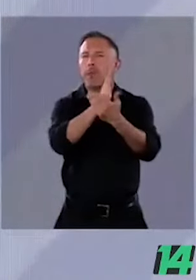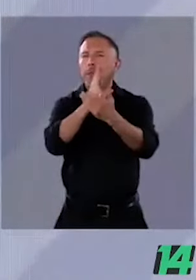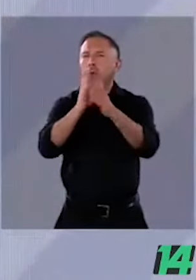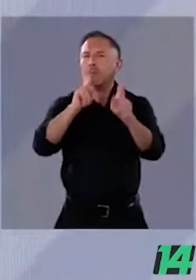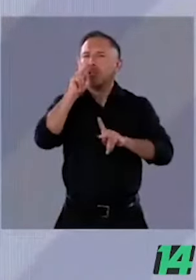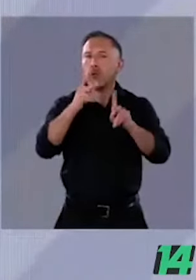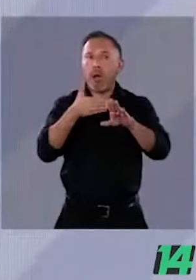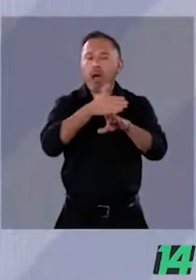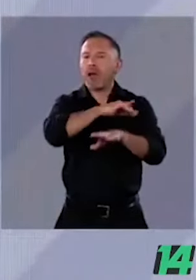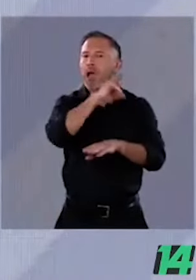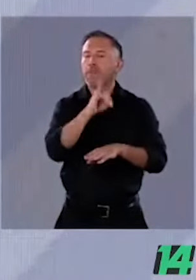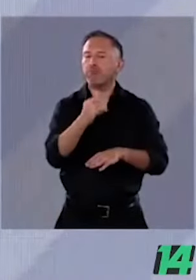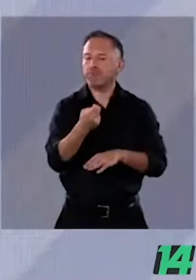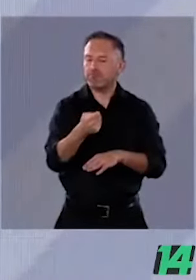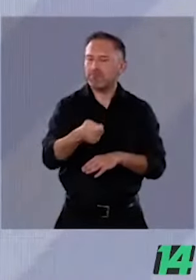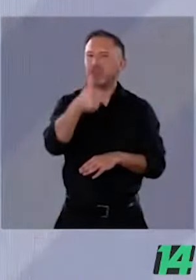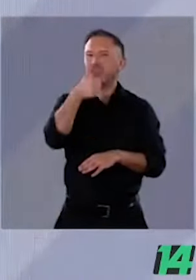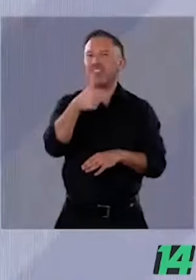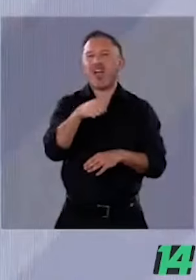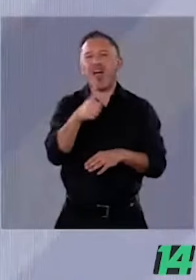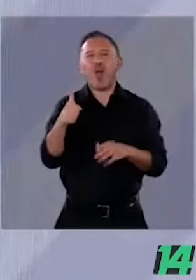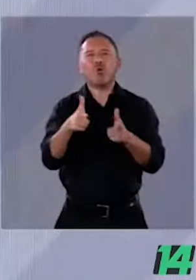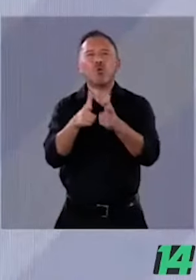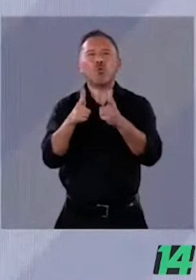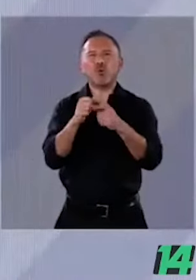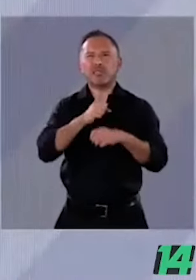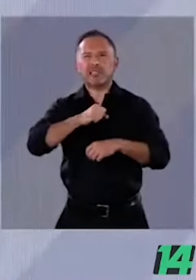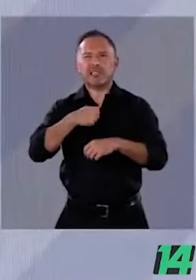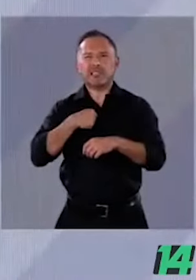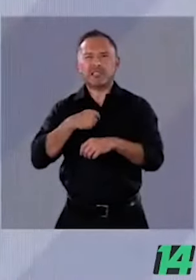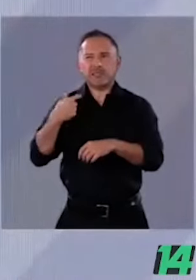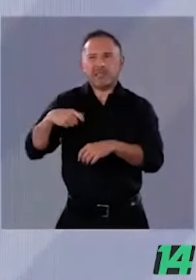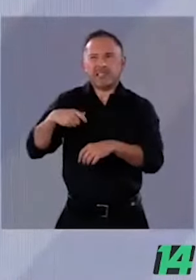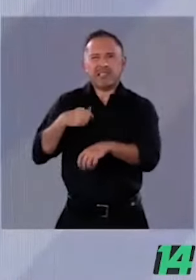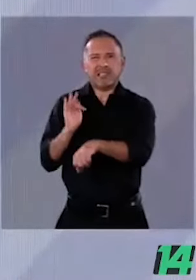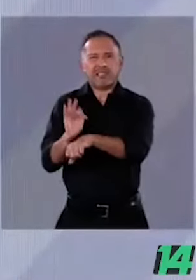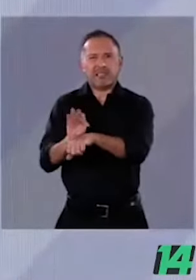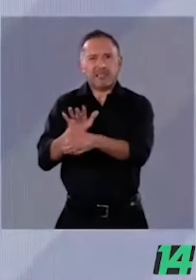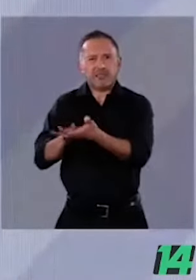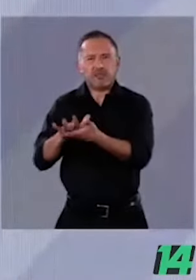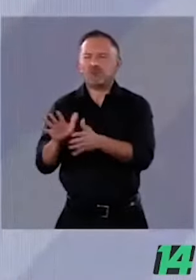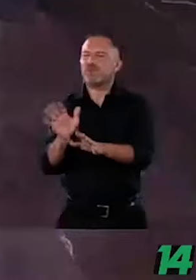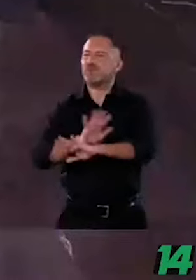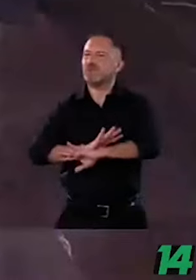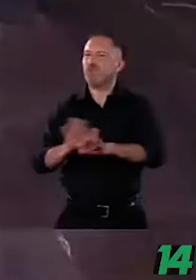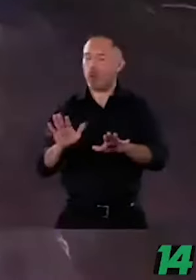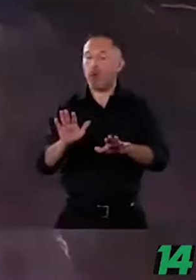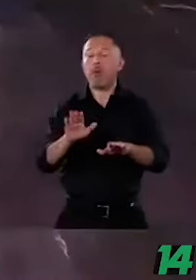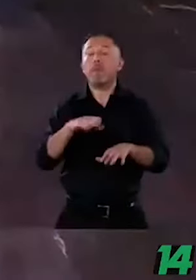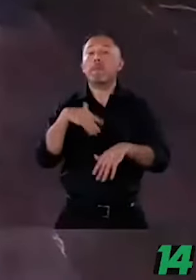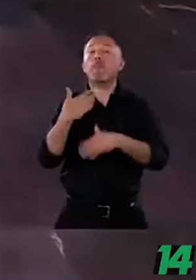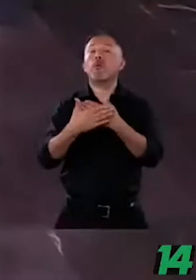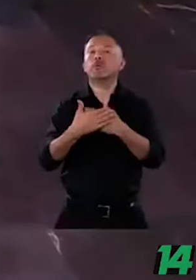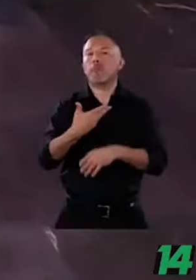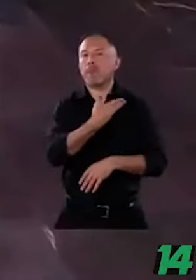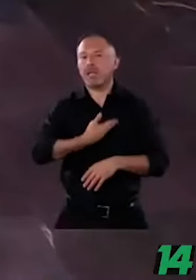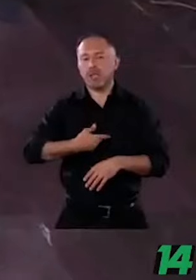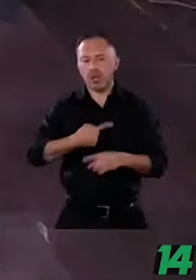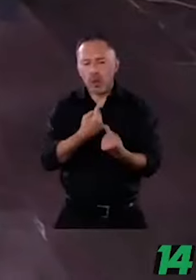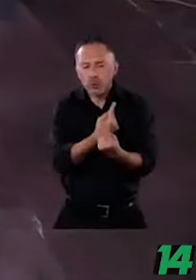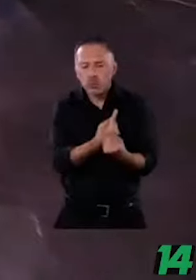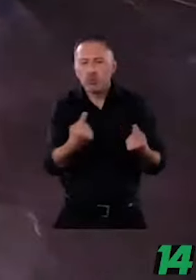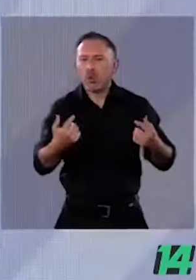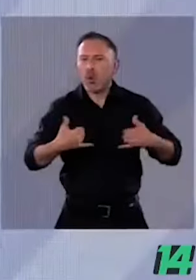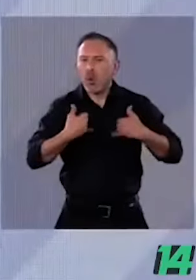a los grupos de interés. Por eso yo voy a ser un presidente al servicio de las nuevas generaciones. Un minuto, Claudia Sheinbaum. Sí,